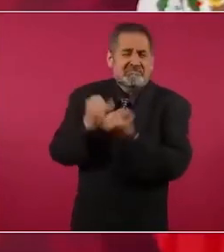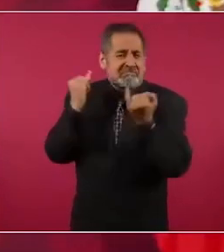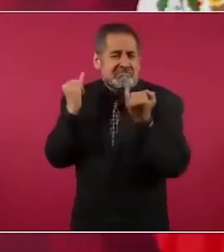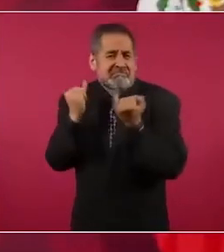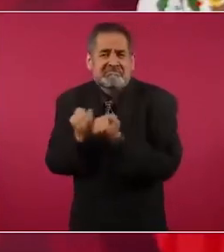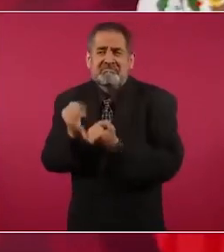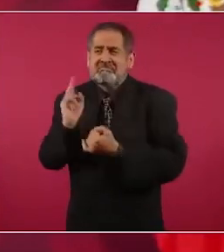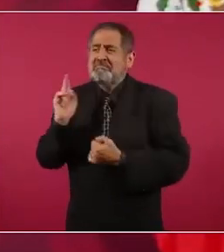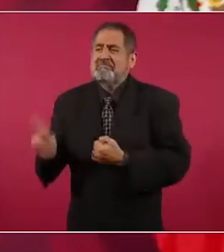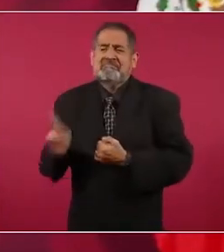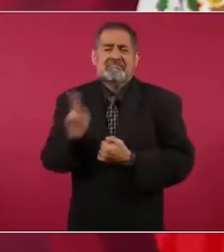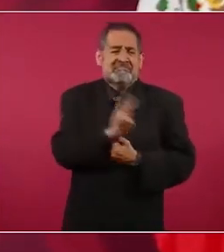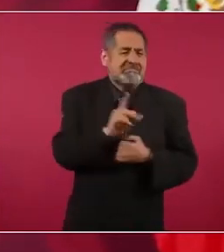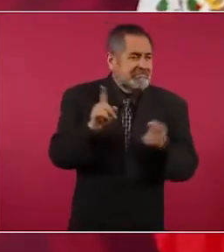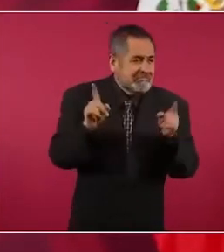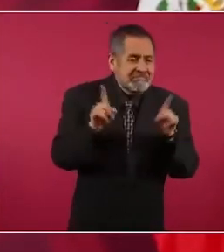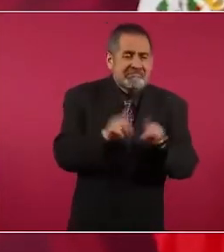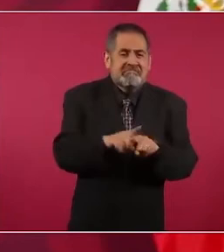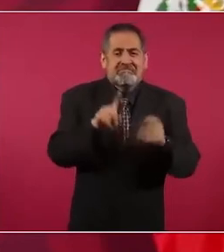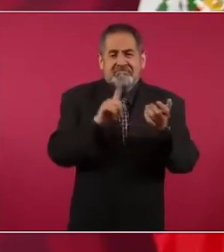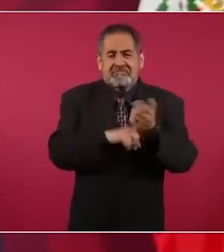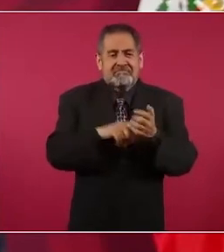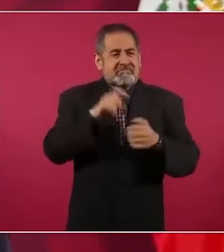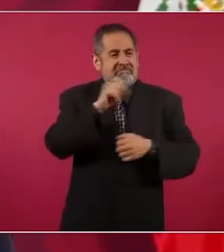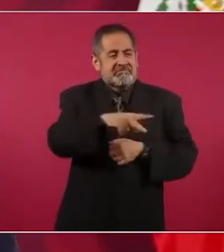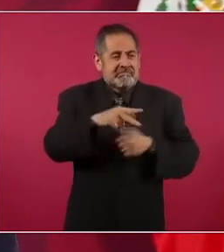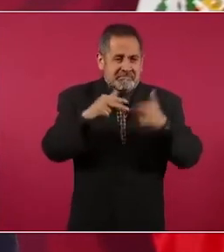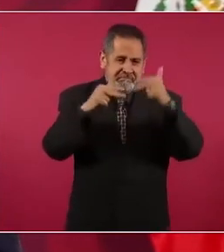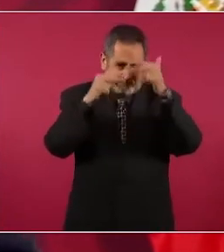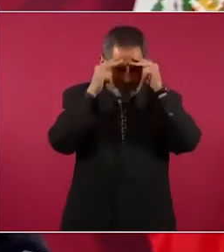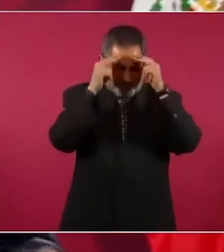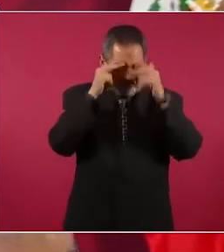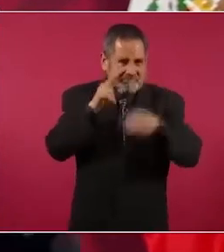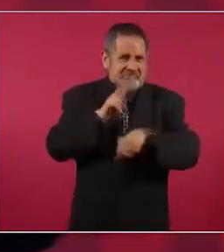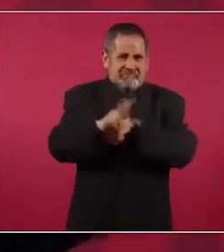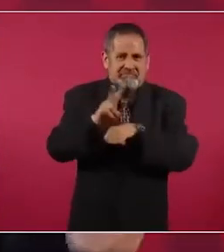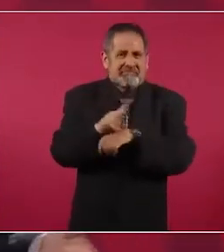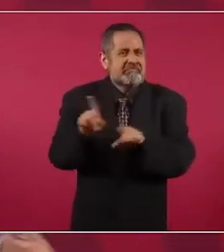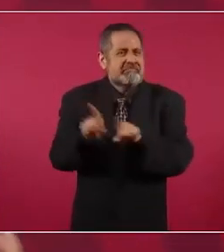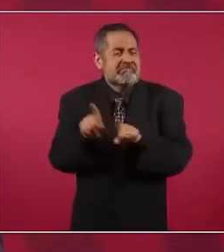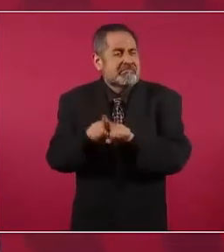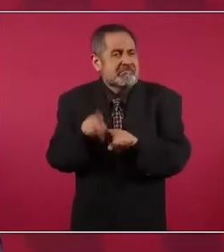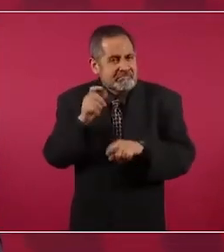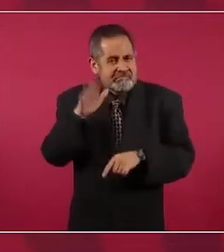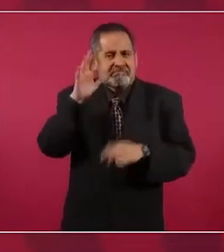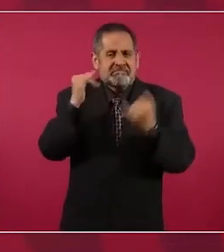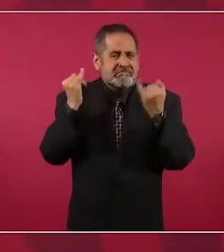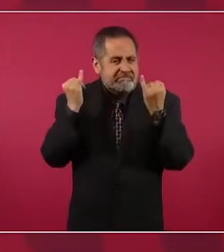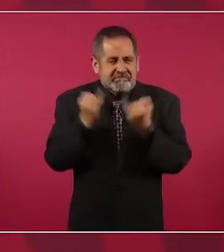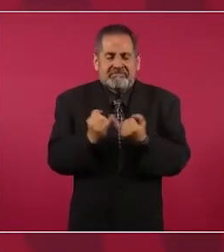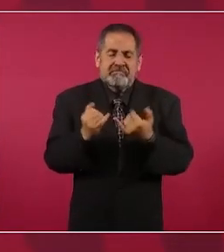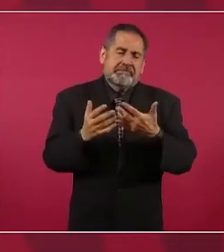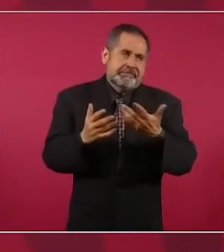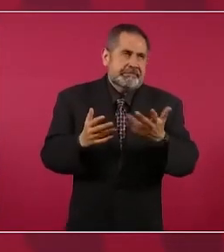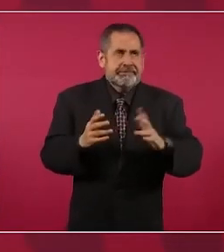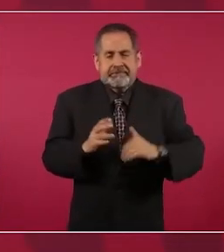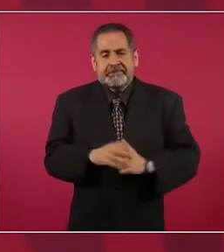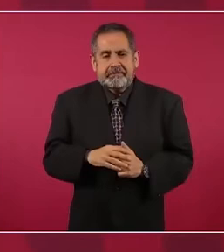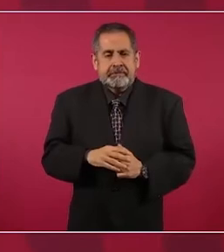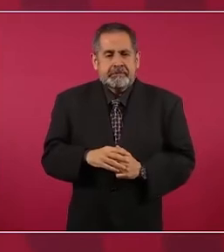íbamos a llevar a México a lo que supuestamente ellos